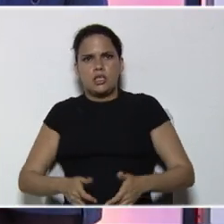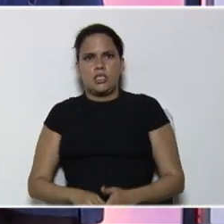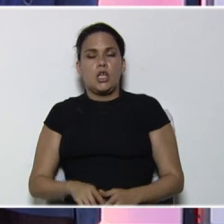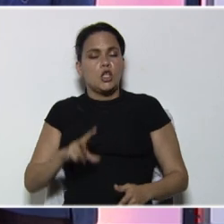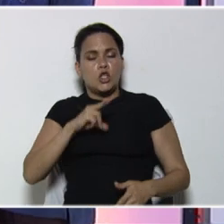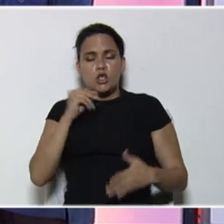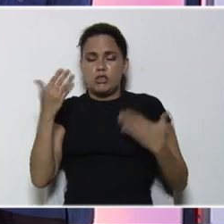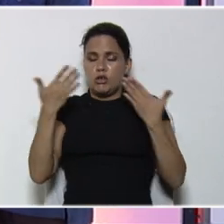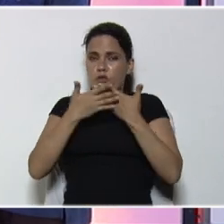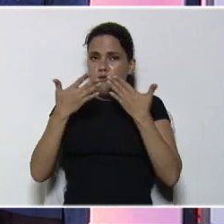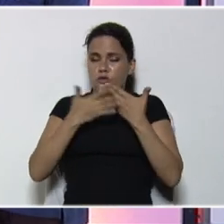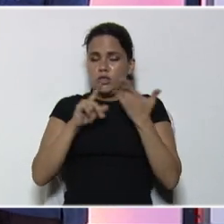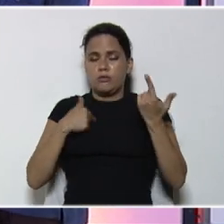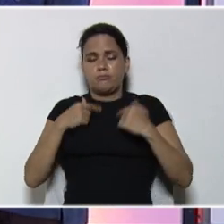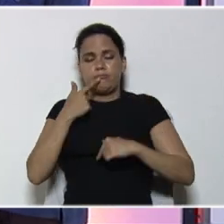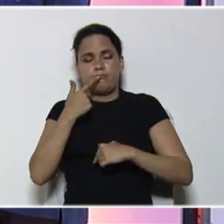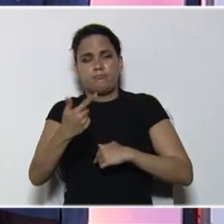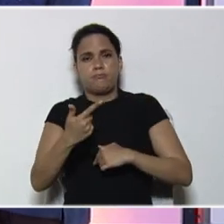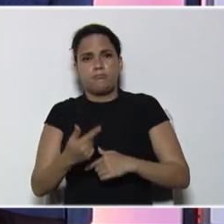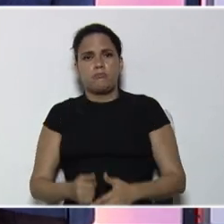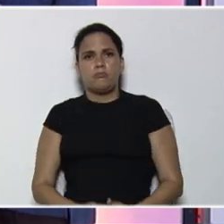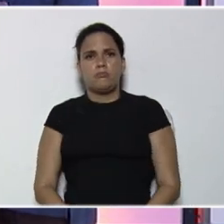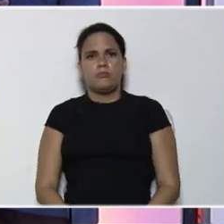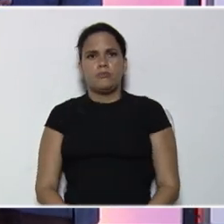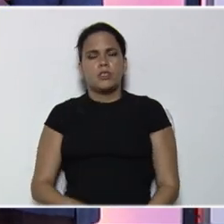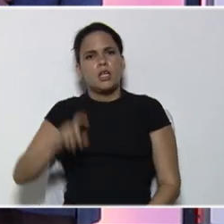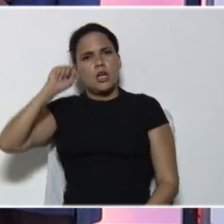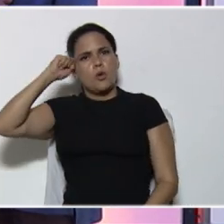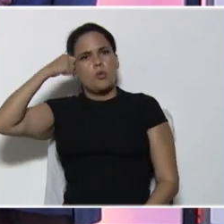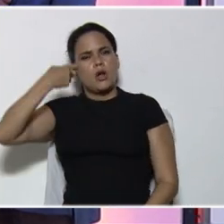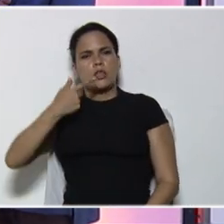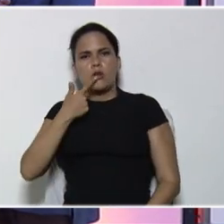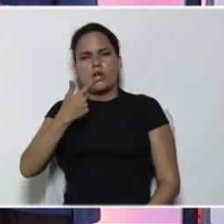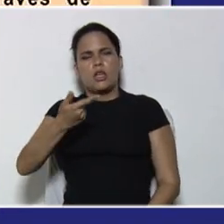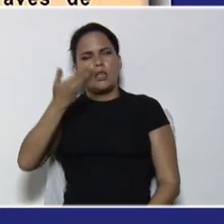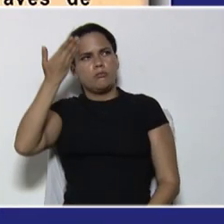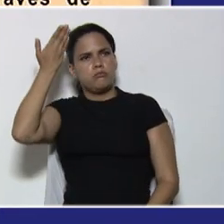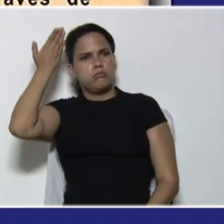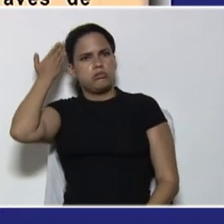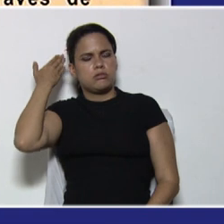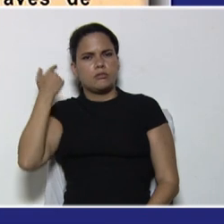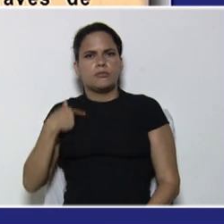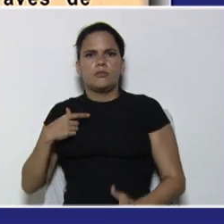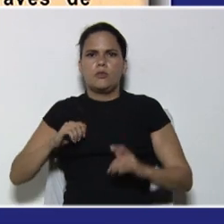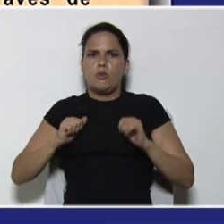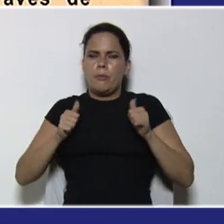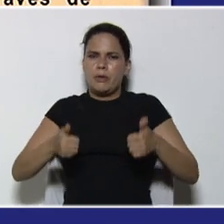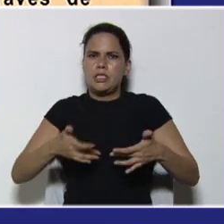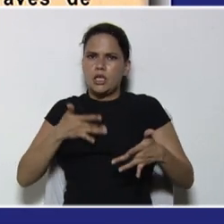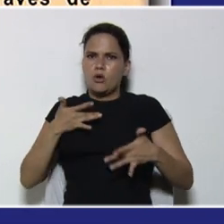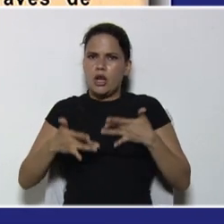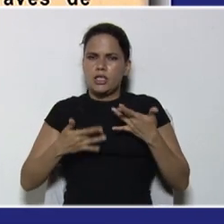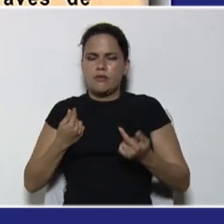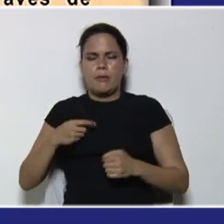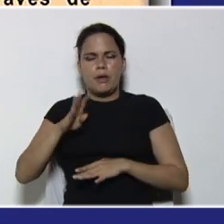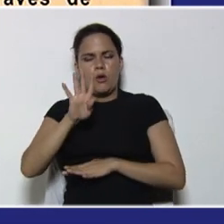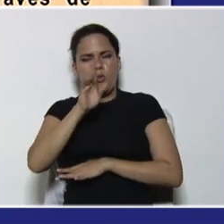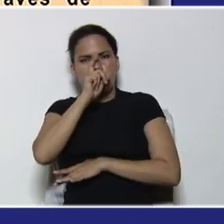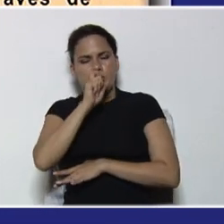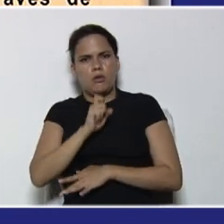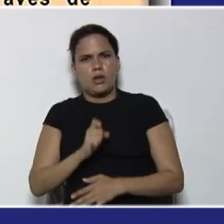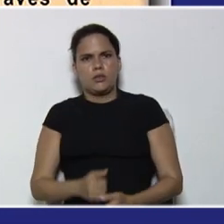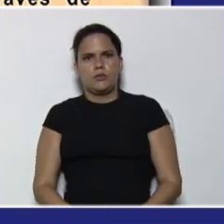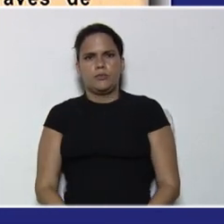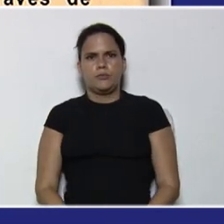terminología, recuerden, lo que les dije, hace un rato, vamos a empezar, con las actividades, para cuarto año,